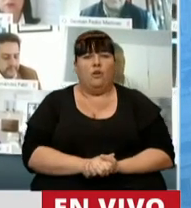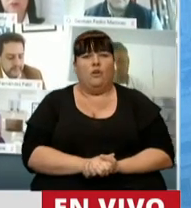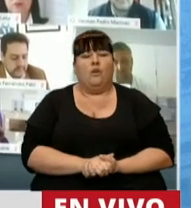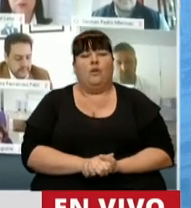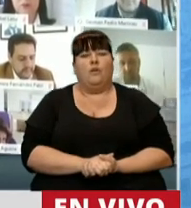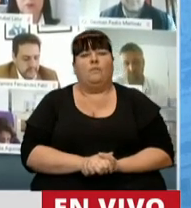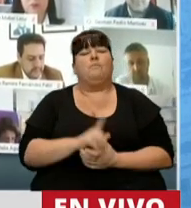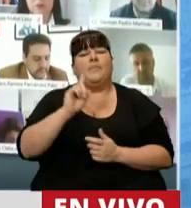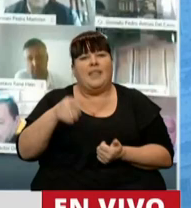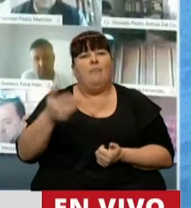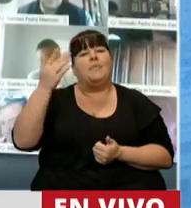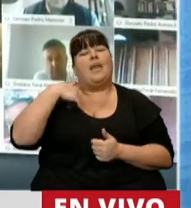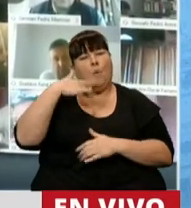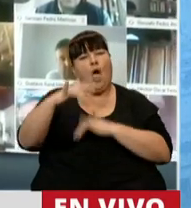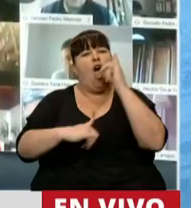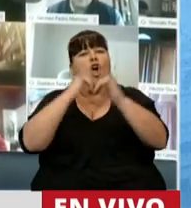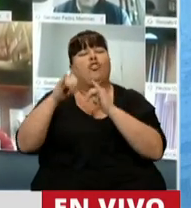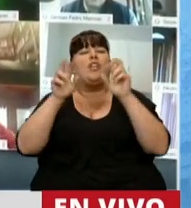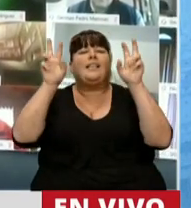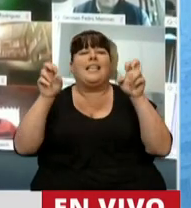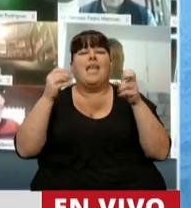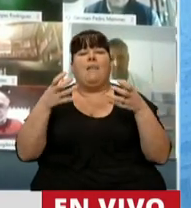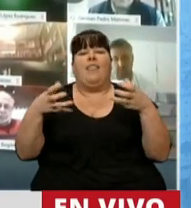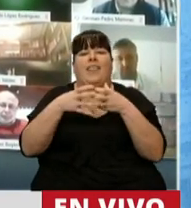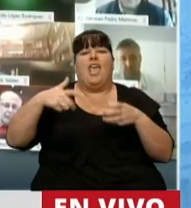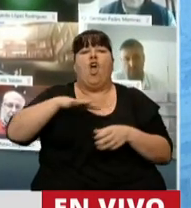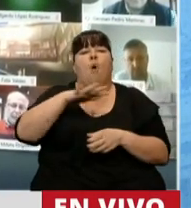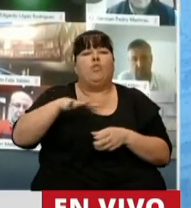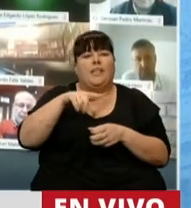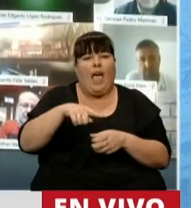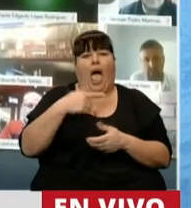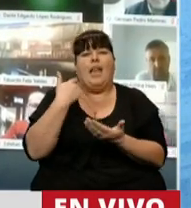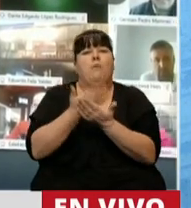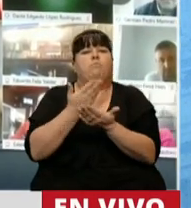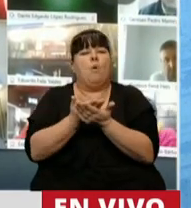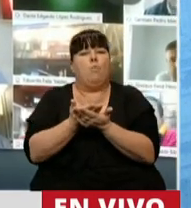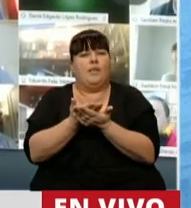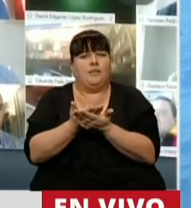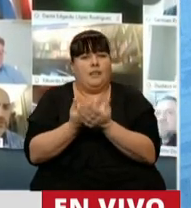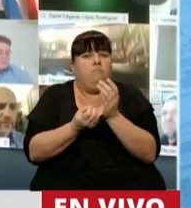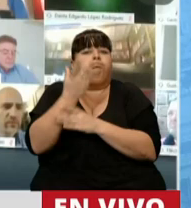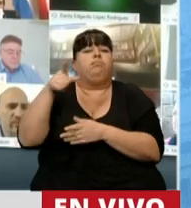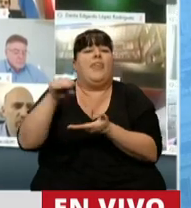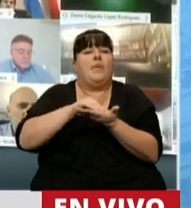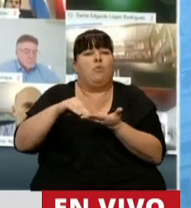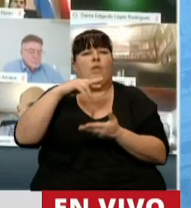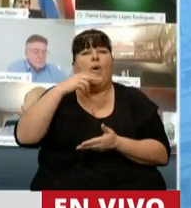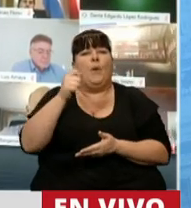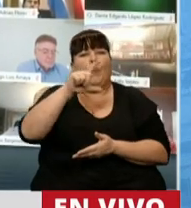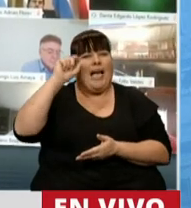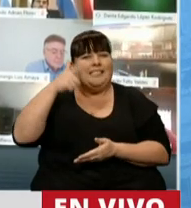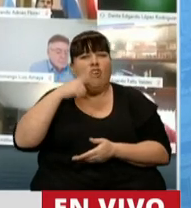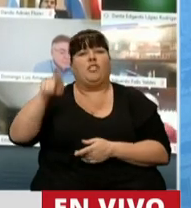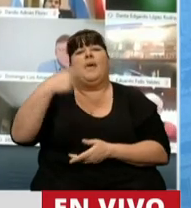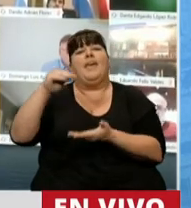Se amplió, acá ahora voy a comentar el concepto de organizaciones comunitarias, propuesta que surgió de la diputada Vallejos y al que